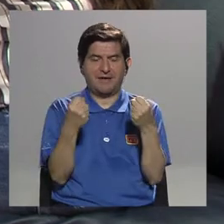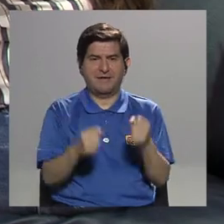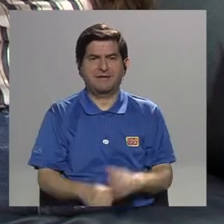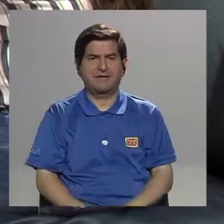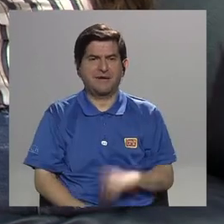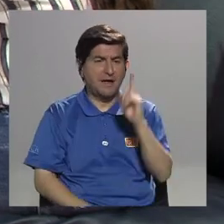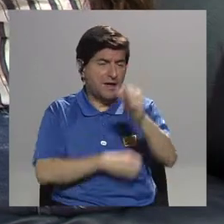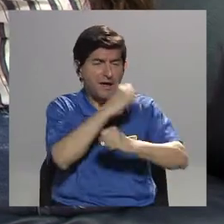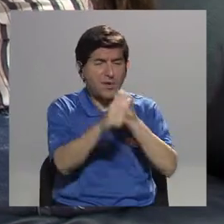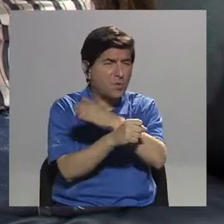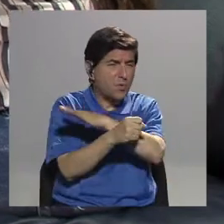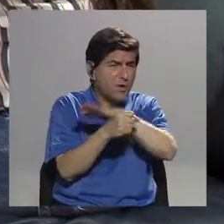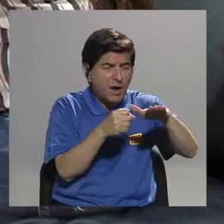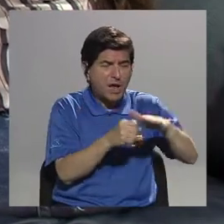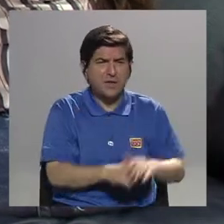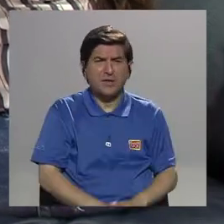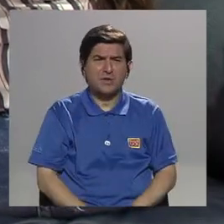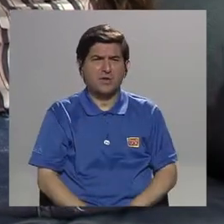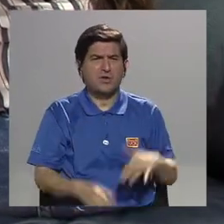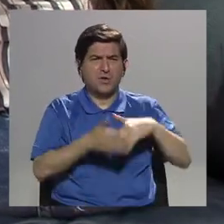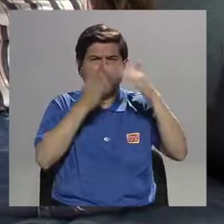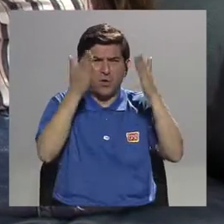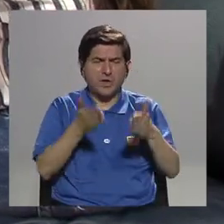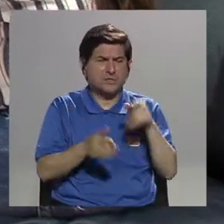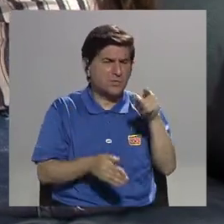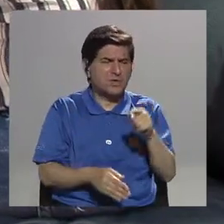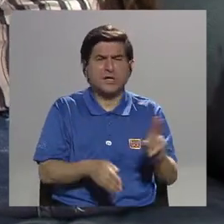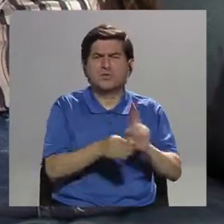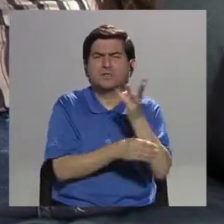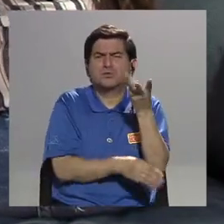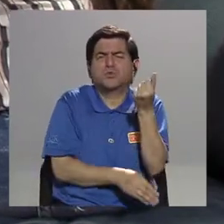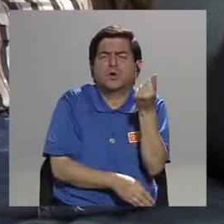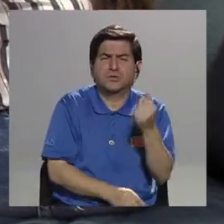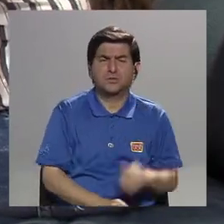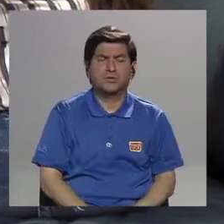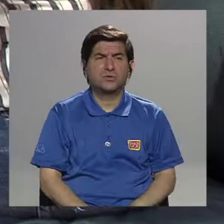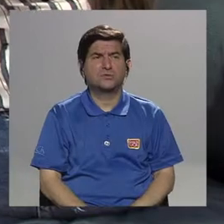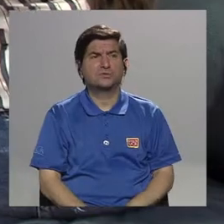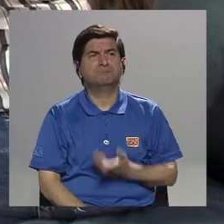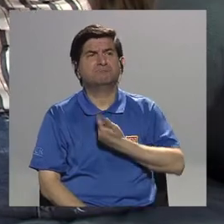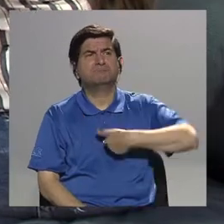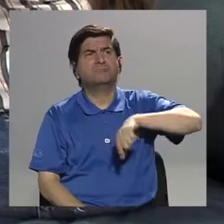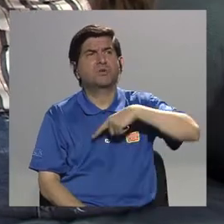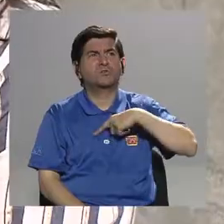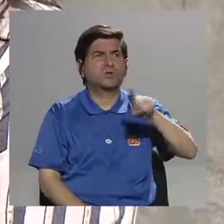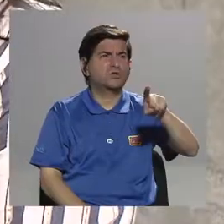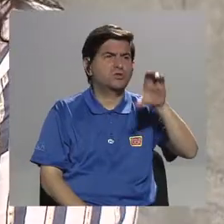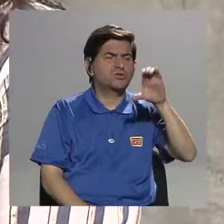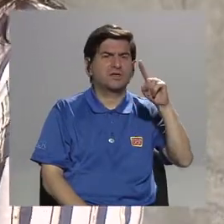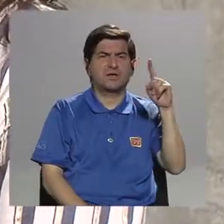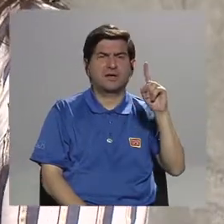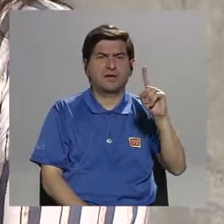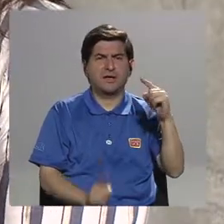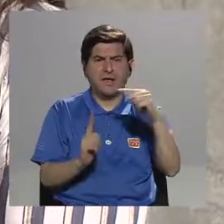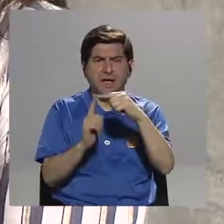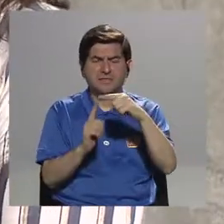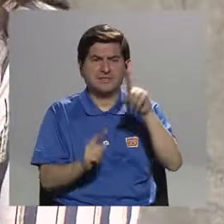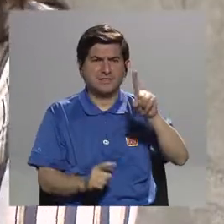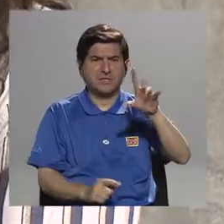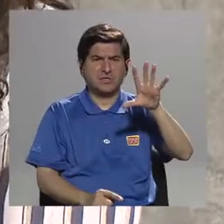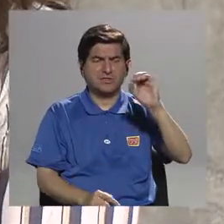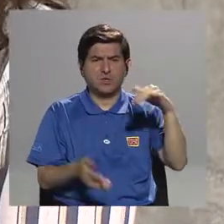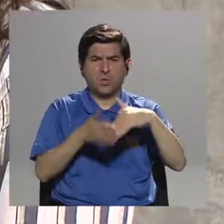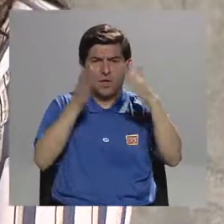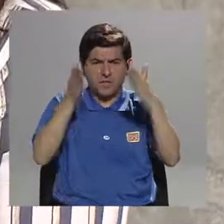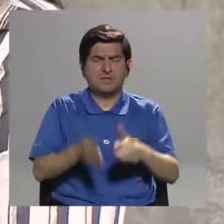¿cuántos estudiantes lo pueden...? Bueno, nosotros manejamos de 100 a 150 estudiantes de medicina, ¿ok? En segundo año. Entonces,